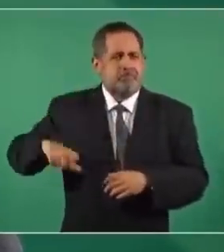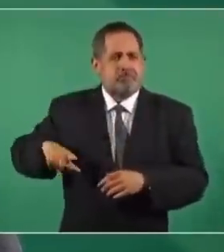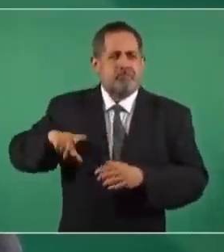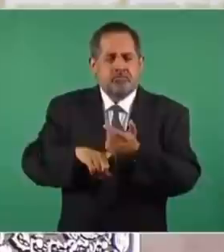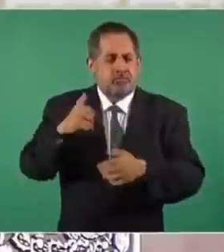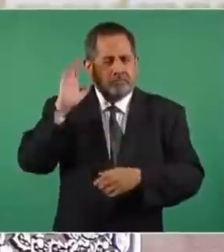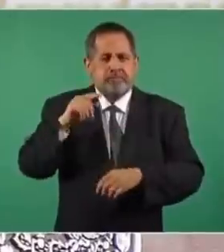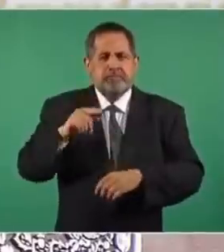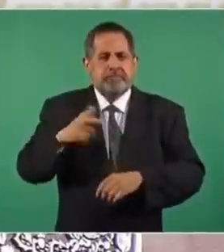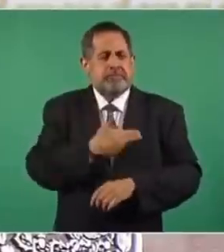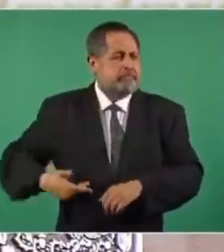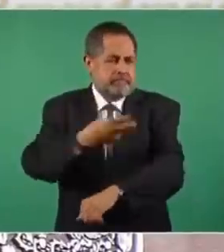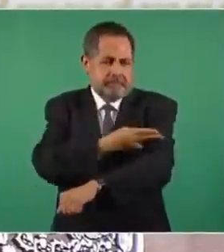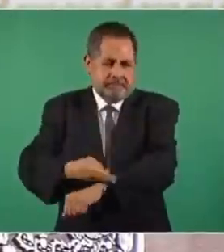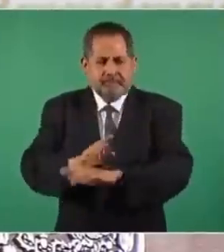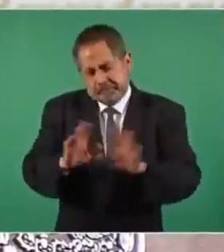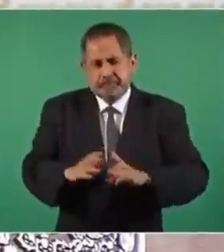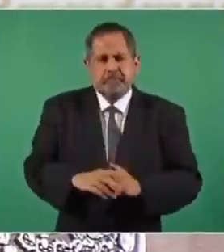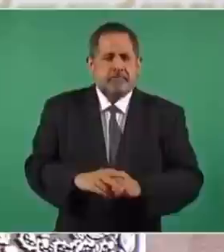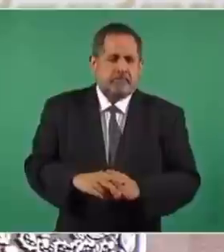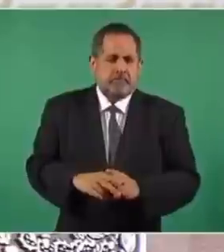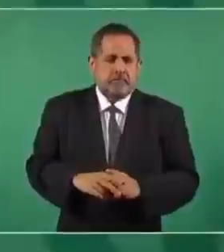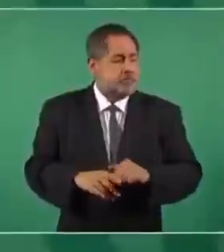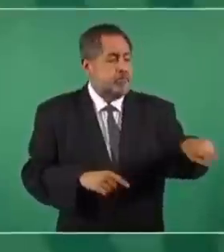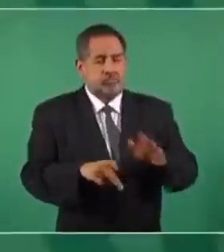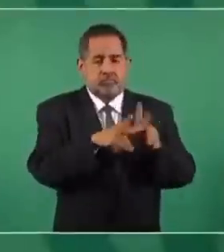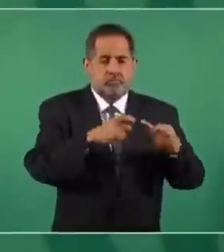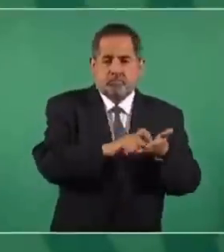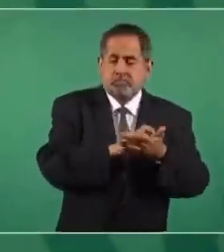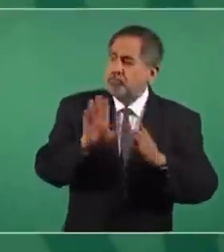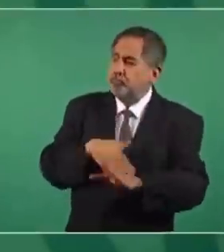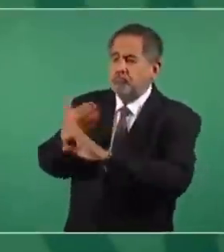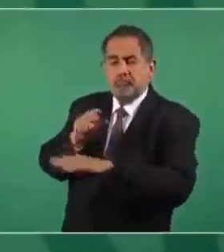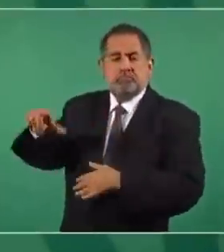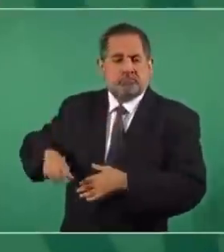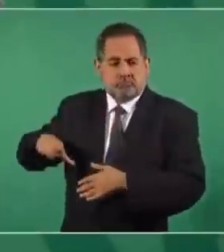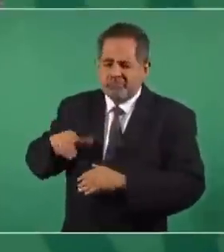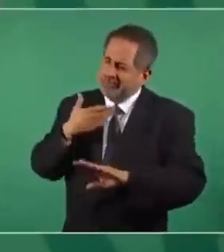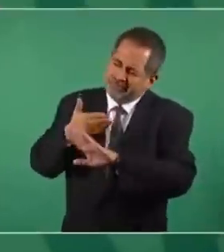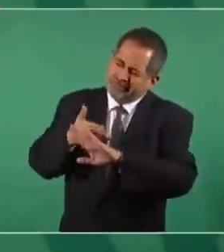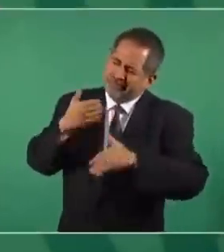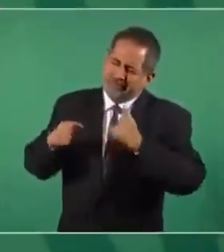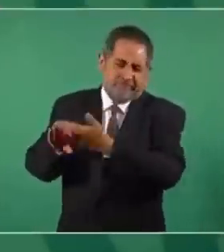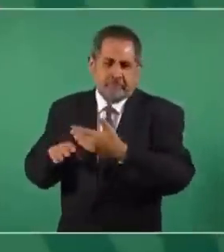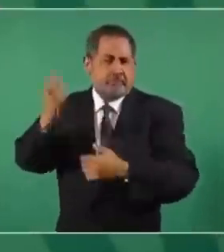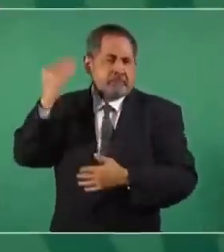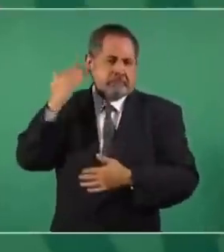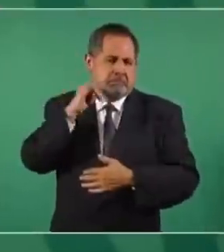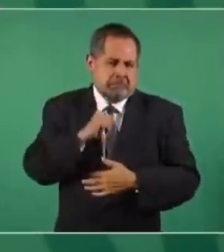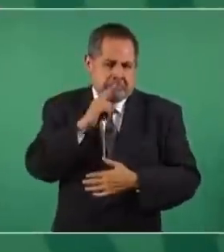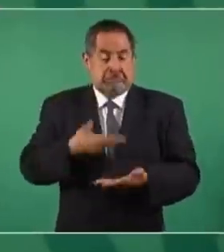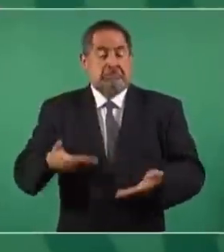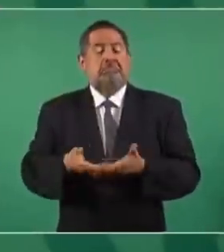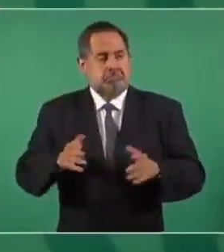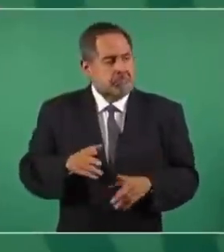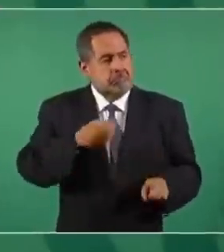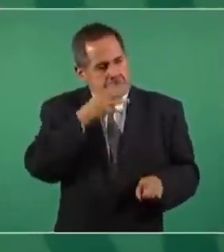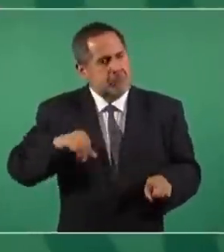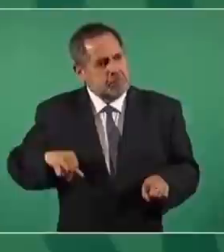del presidente Madero, que los medios se lanzaran tan fuerte en contra del presidente porque